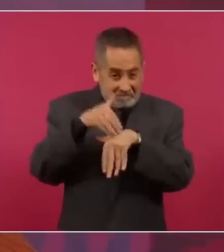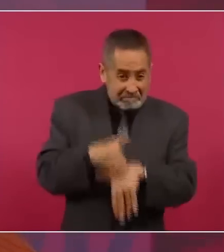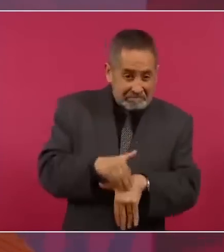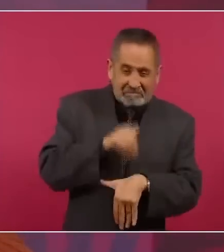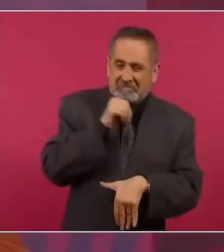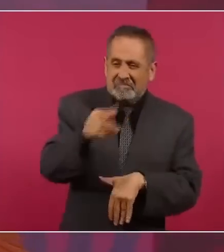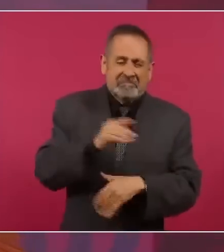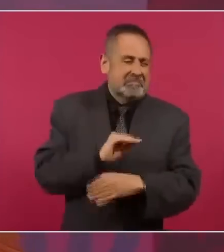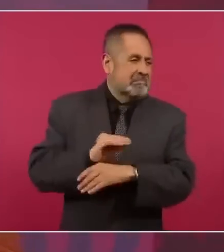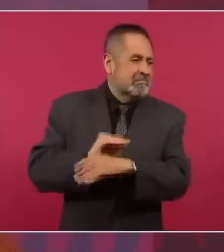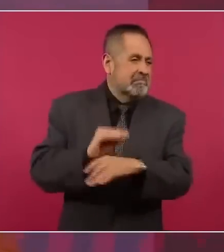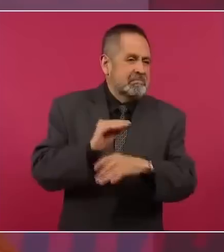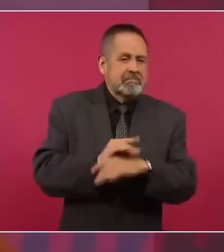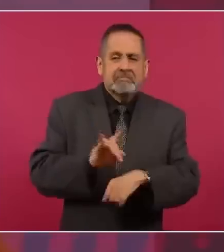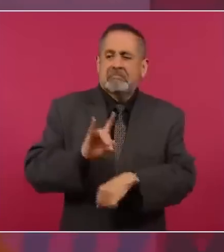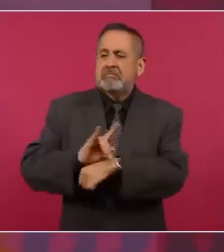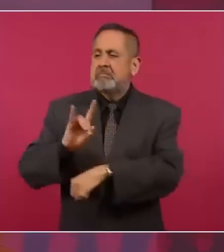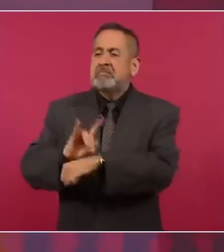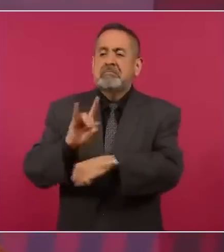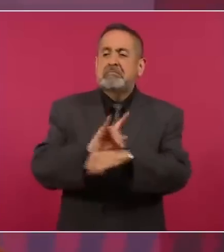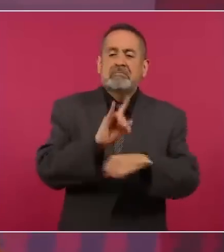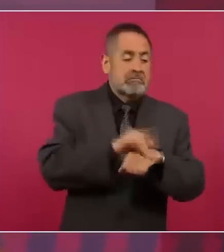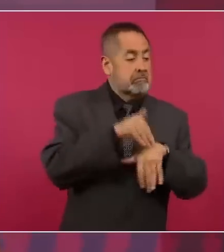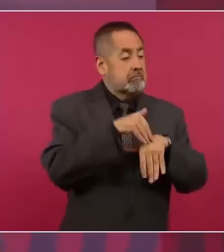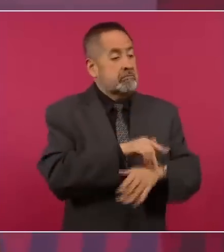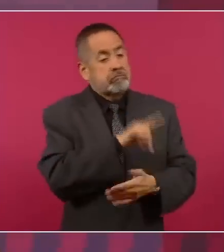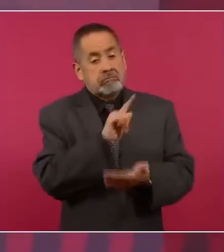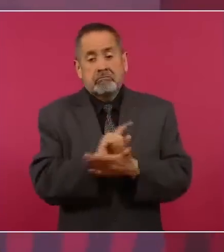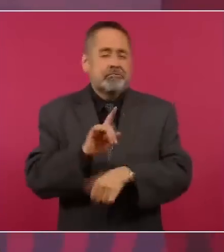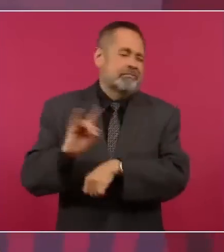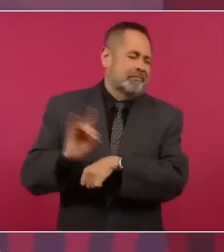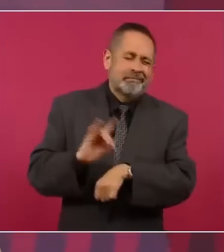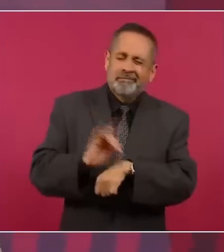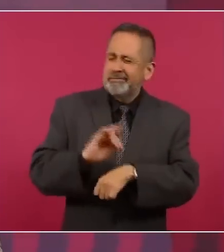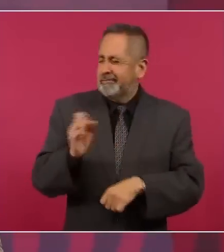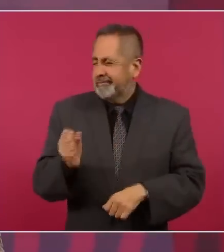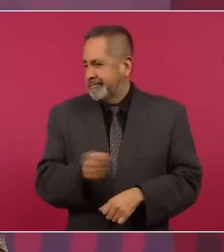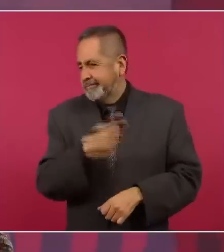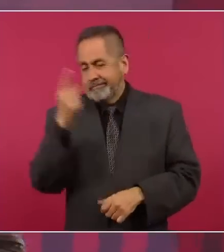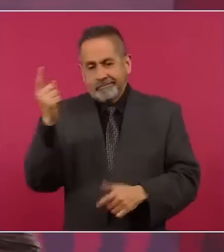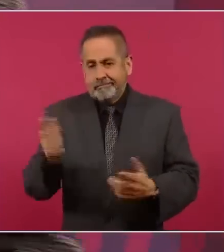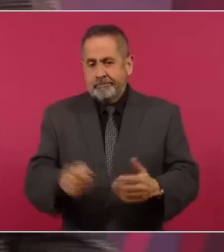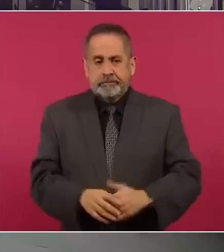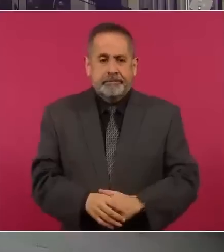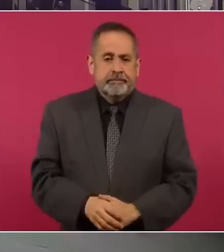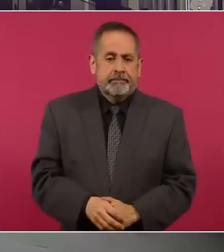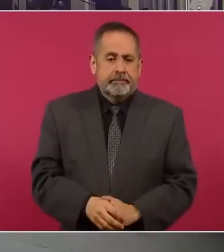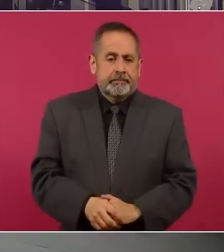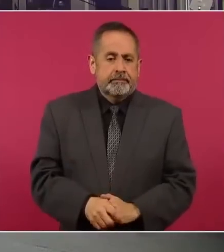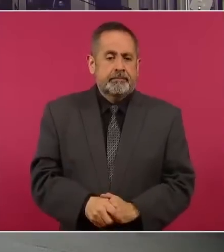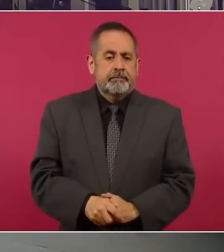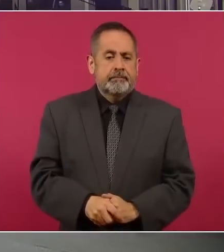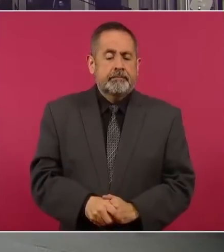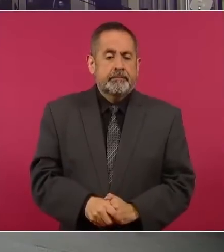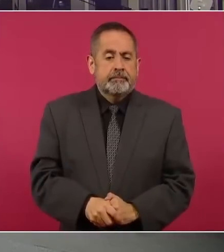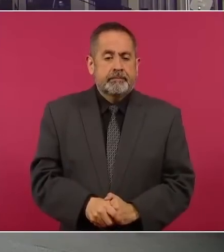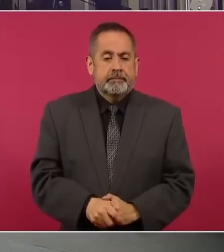con de simplemente directamente instituciones shapingos a